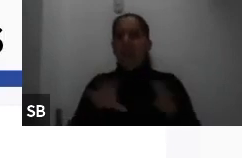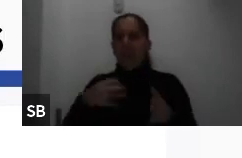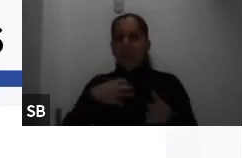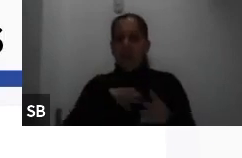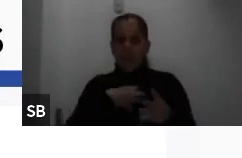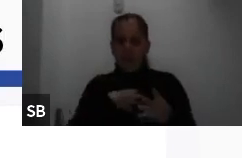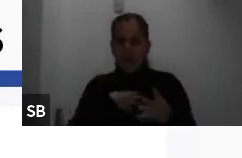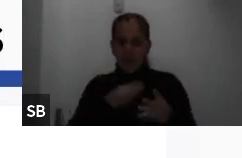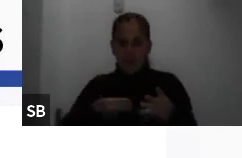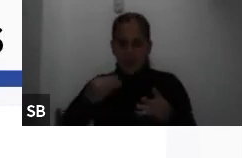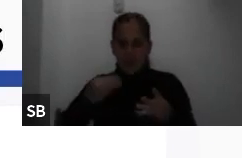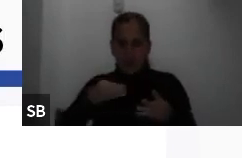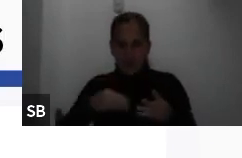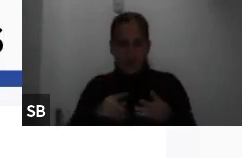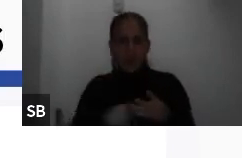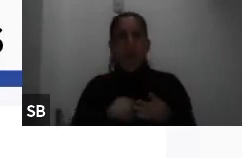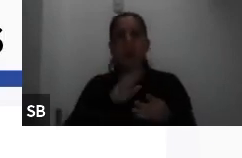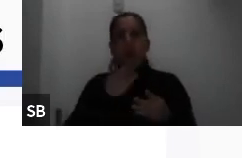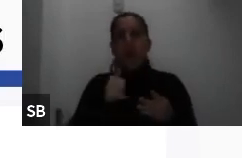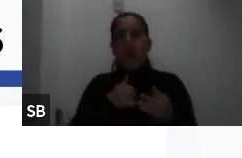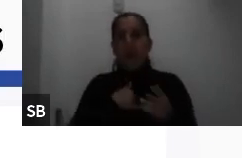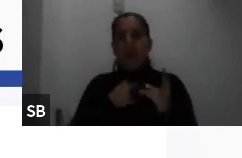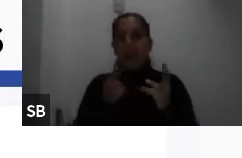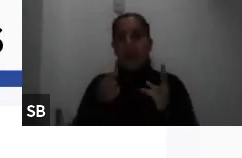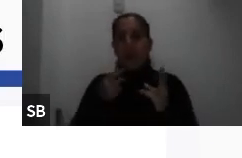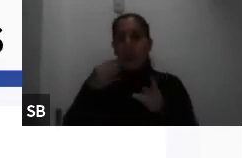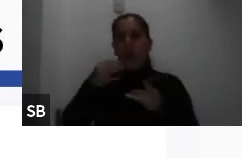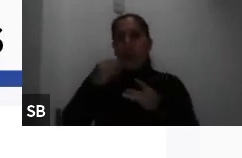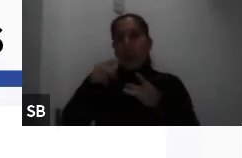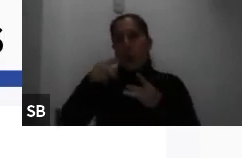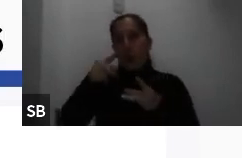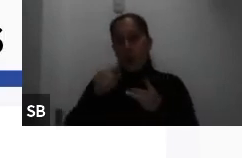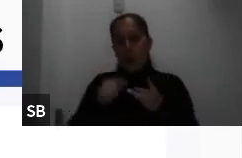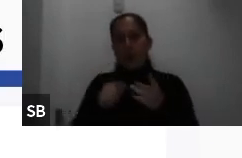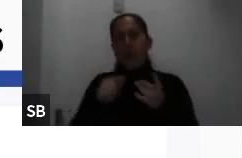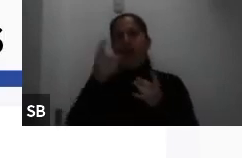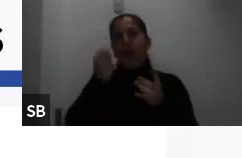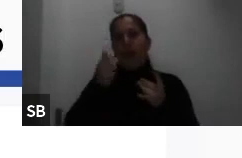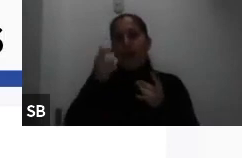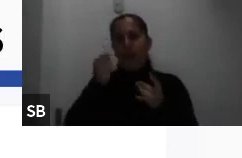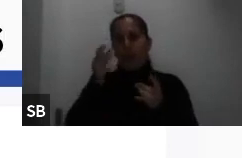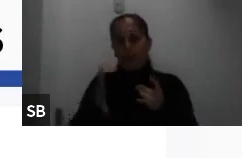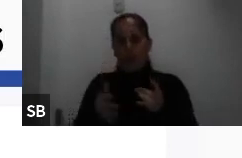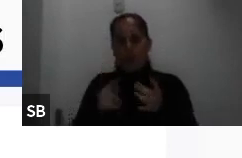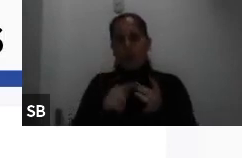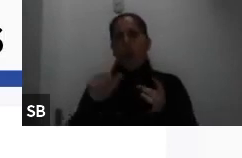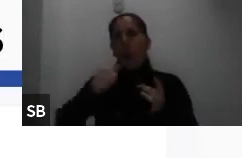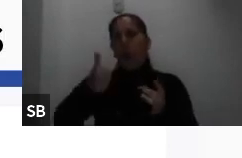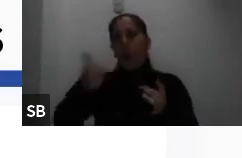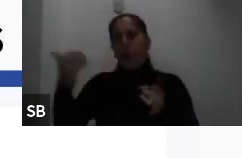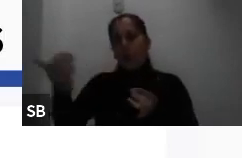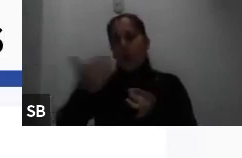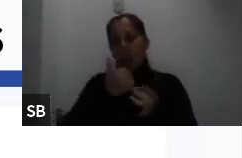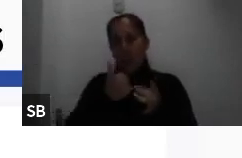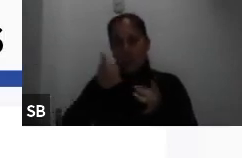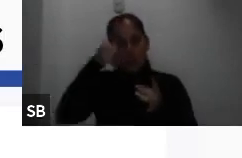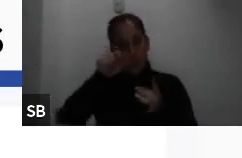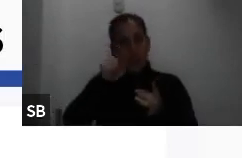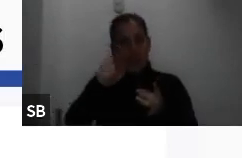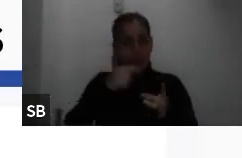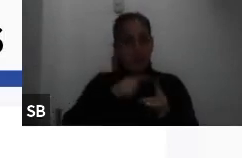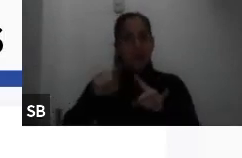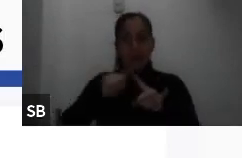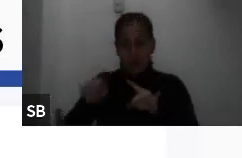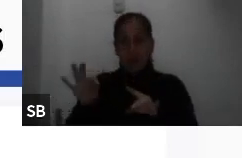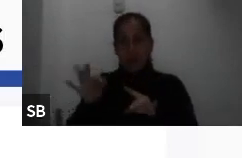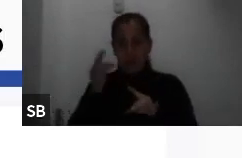todo lo que tiene que ver con productores los caficultores otros ingresos que recuerden que aquí hay varios tipos